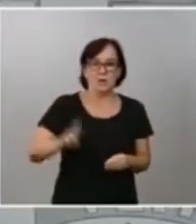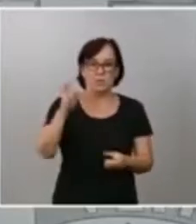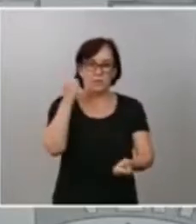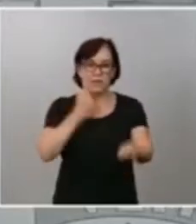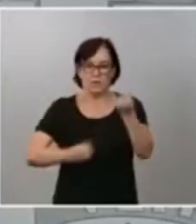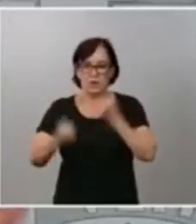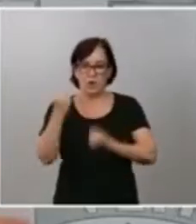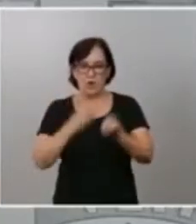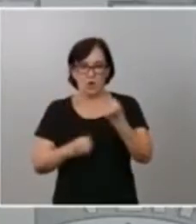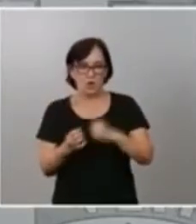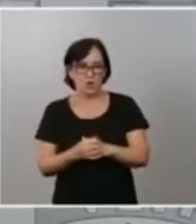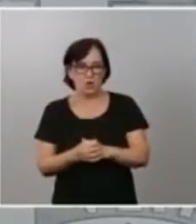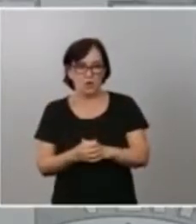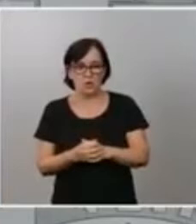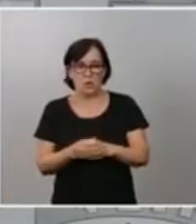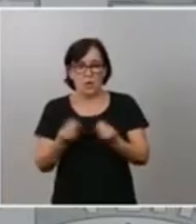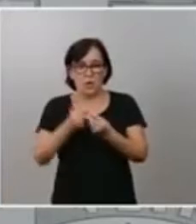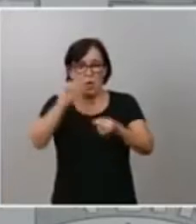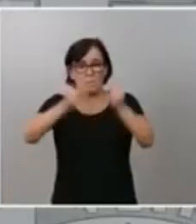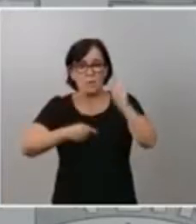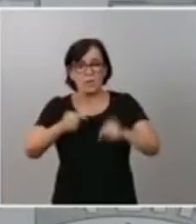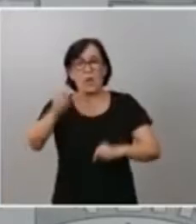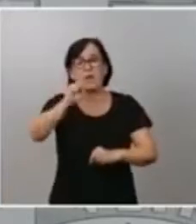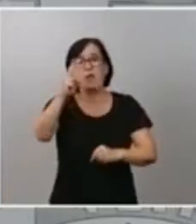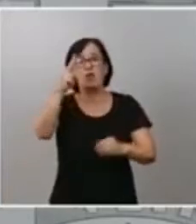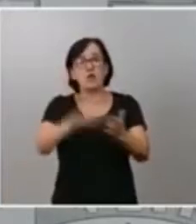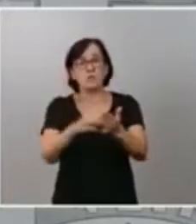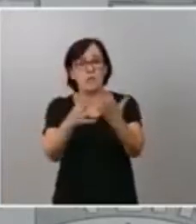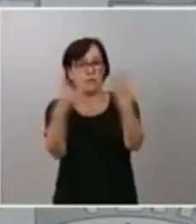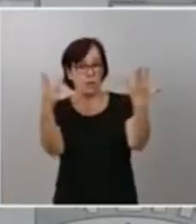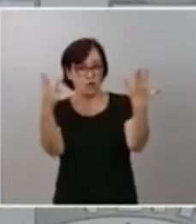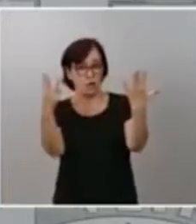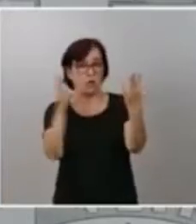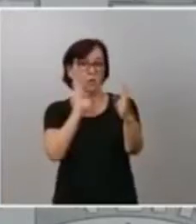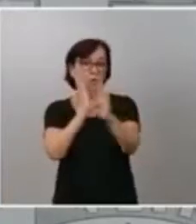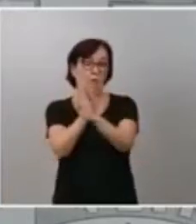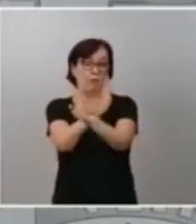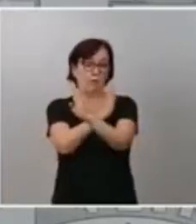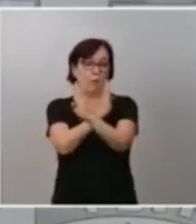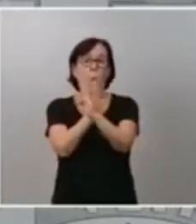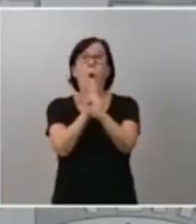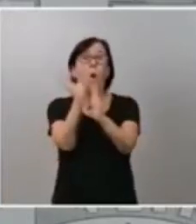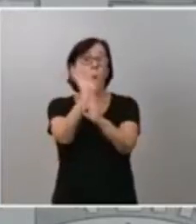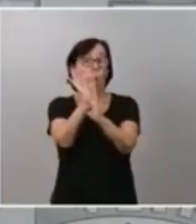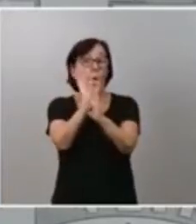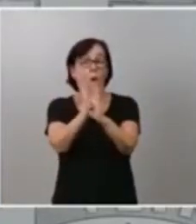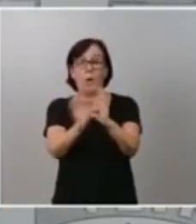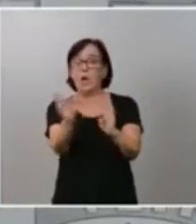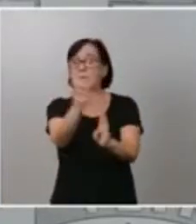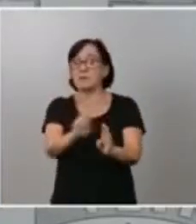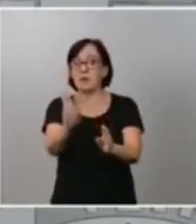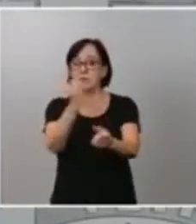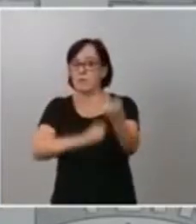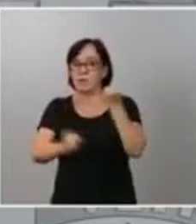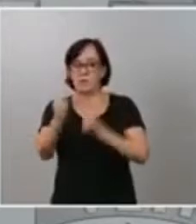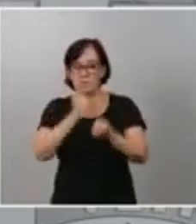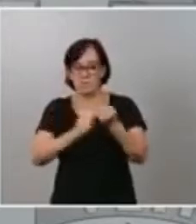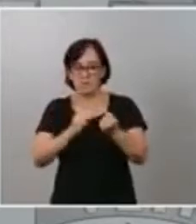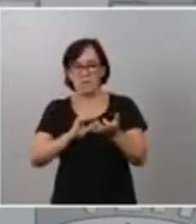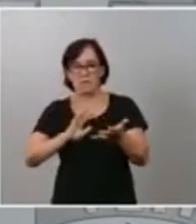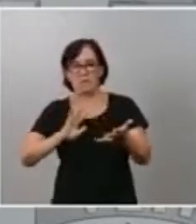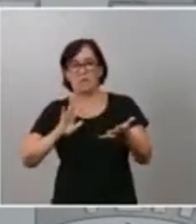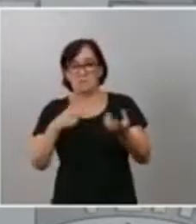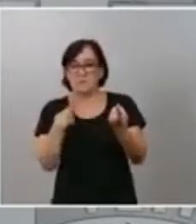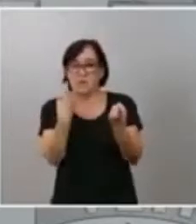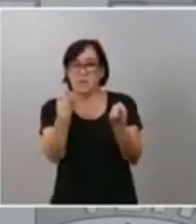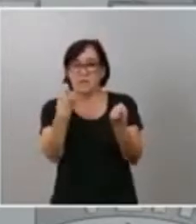con los presupuestos del año 2018, o abordamos la recuperación económica y las transformaciones que necesita nuestro país